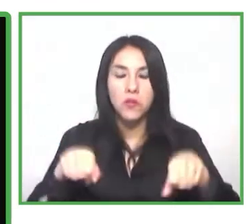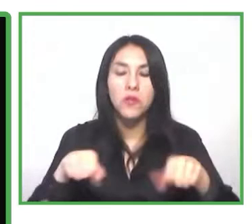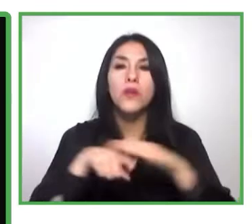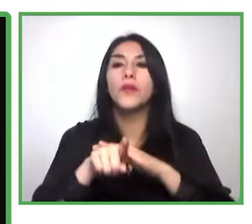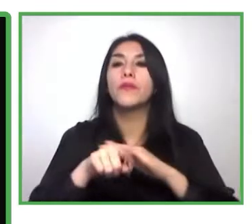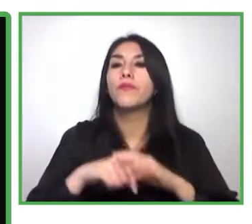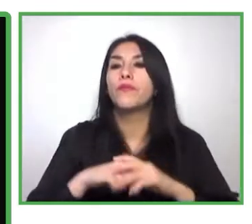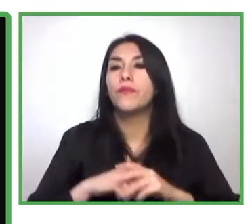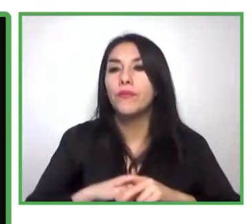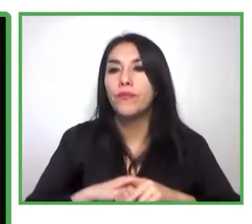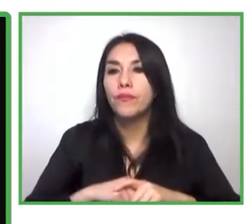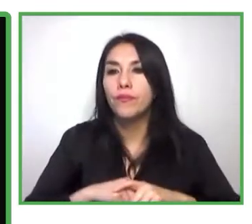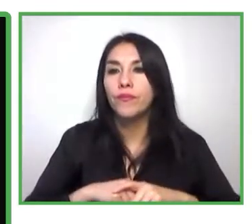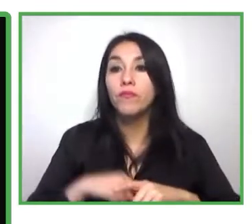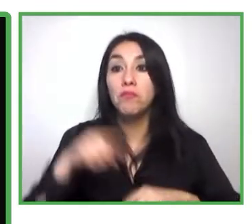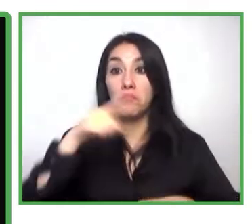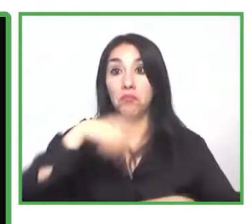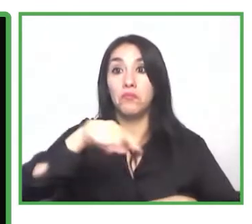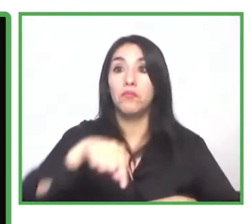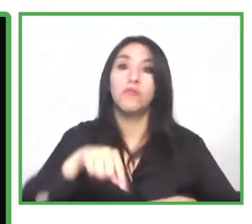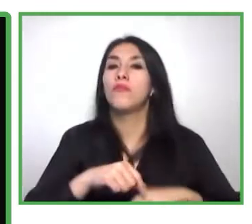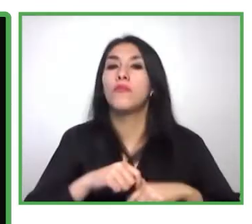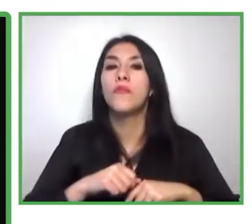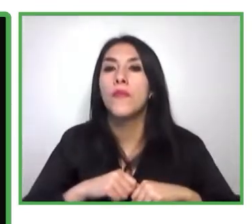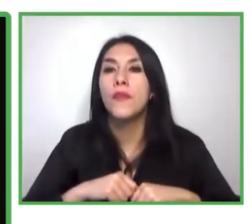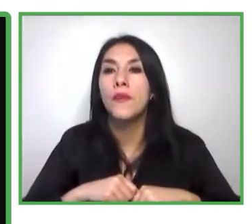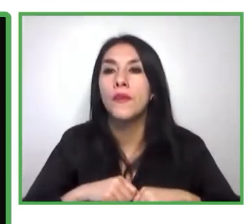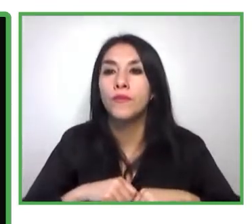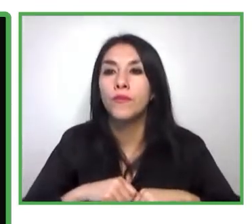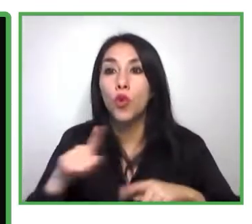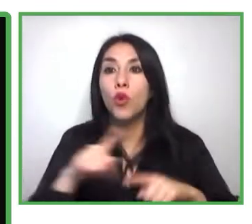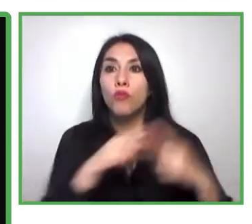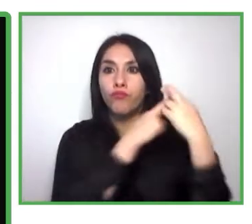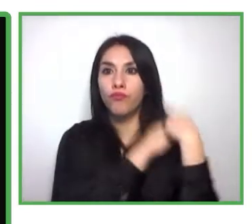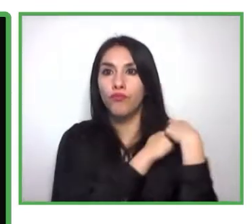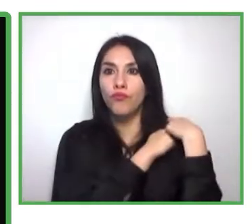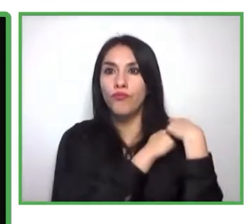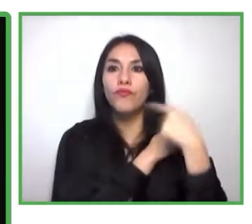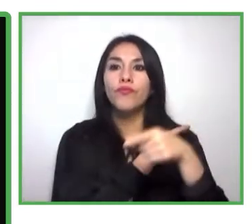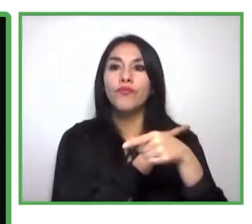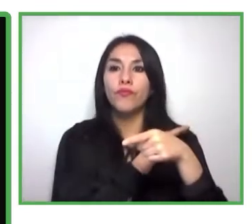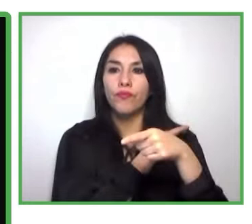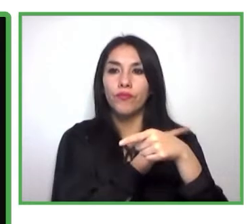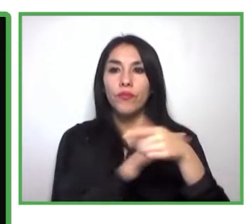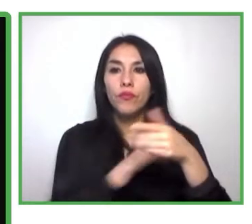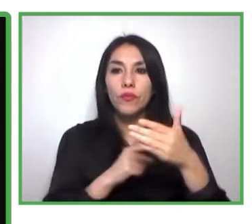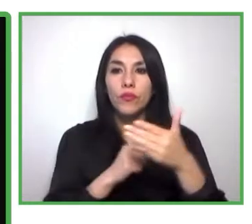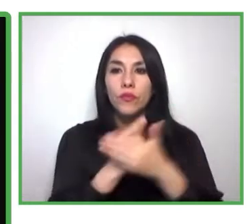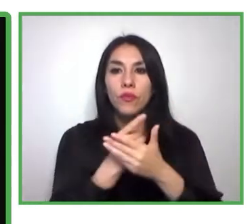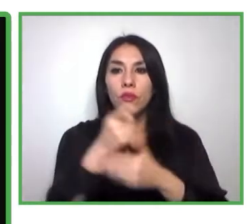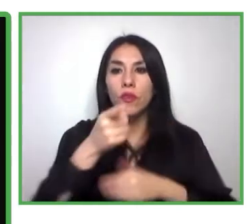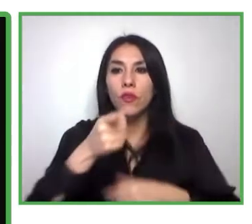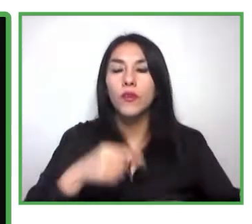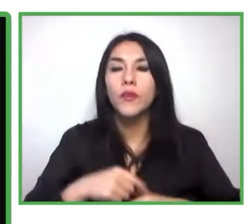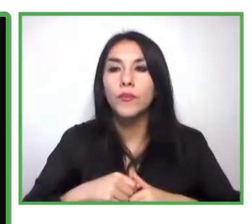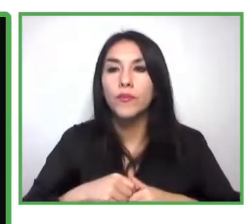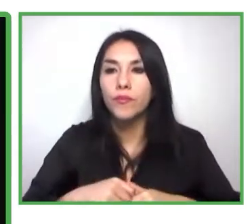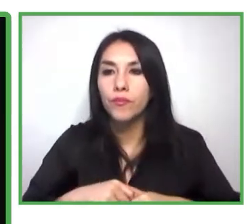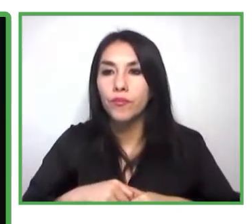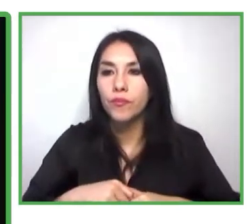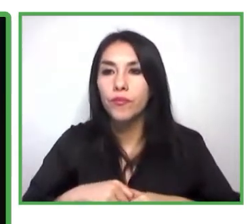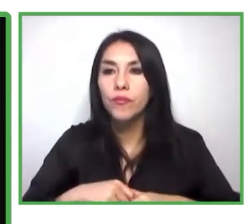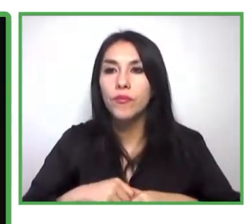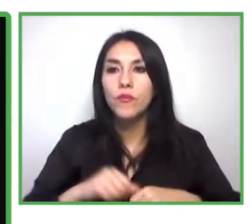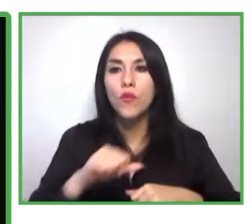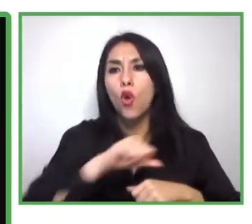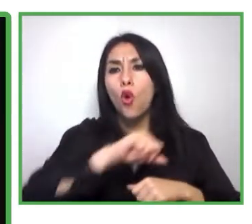como auxiliares administrativos o posiciones iniciales, hasta luego trabajar en organizaciones